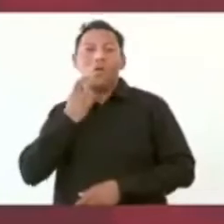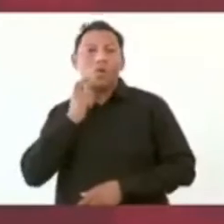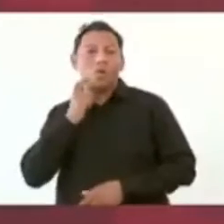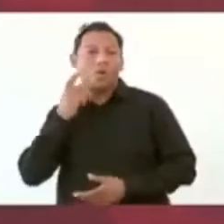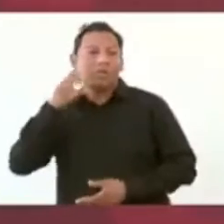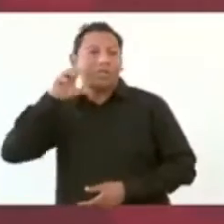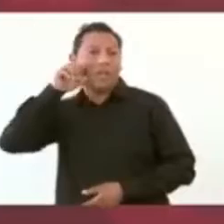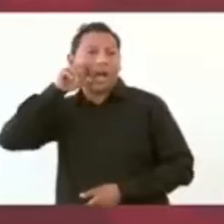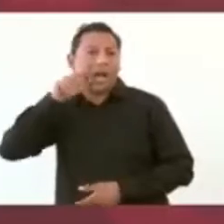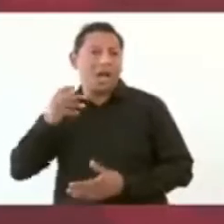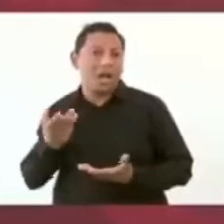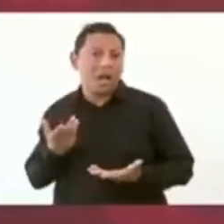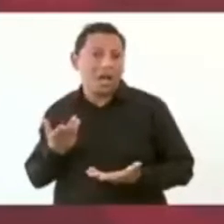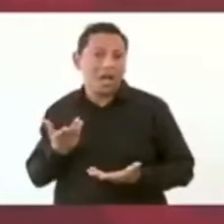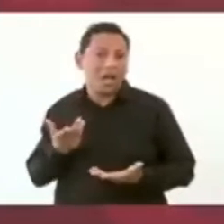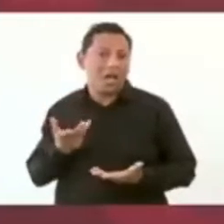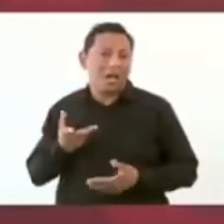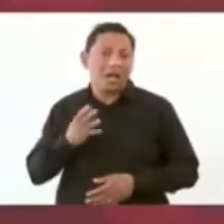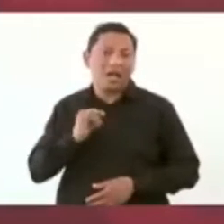Ahora es distinto.